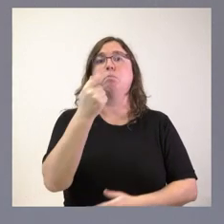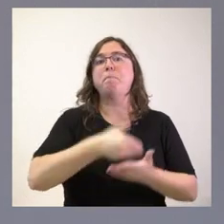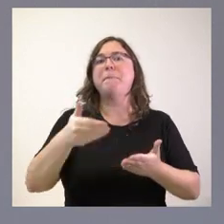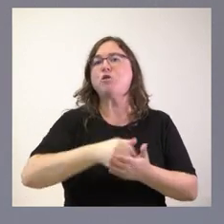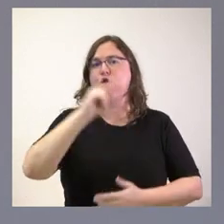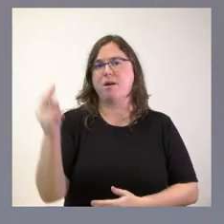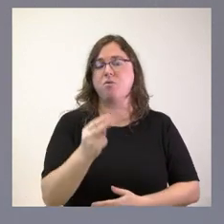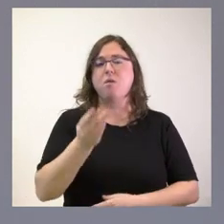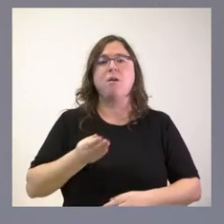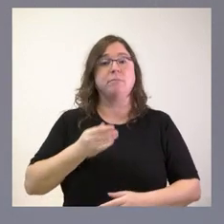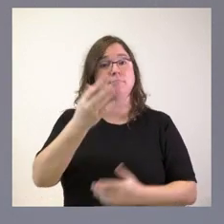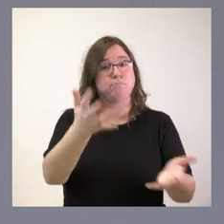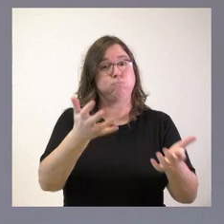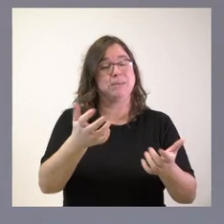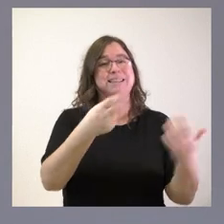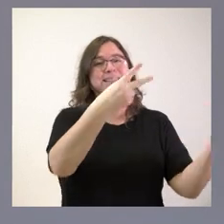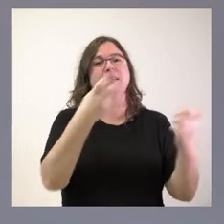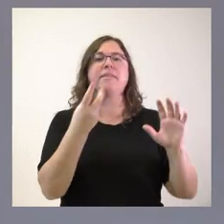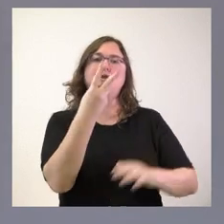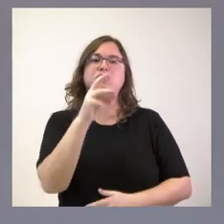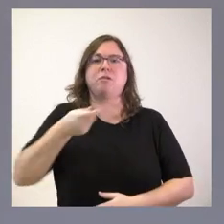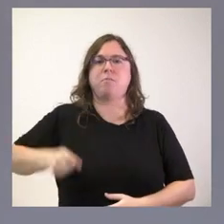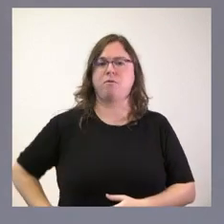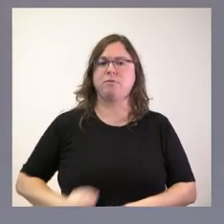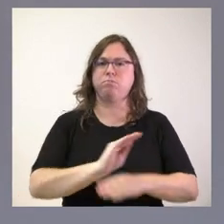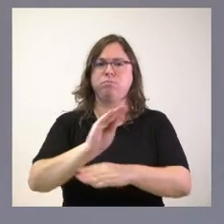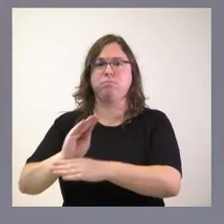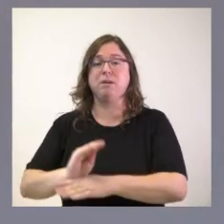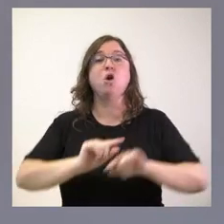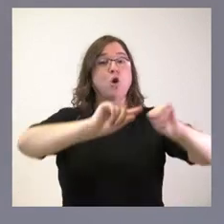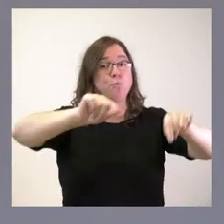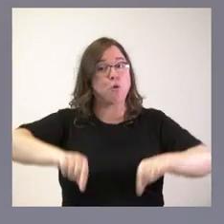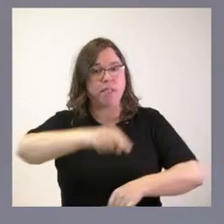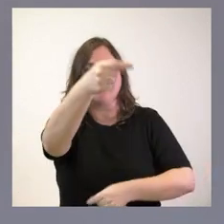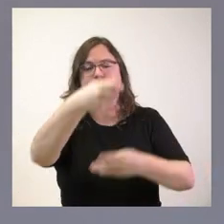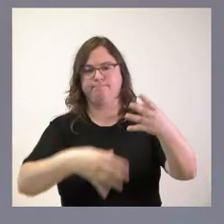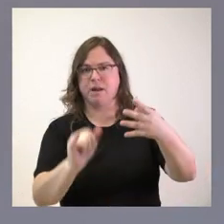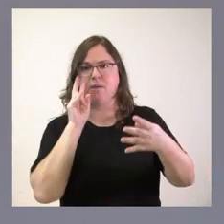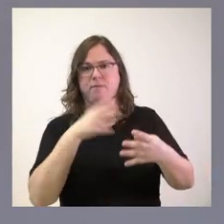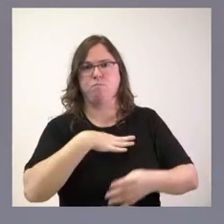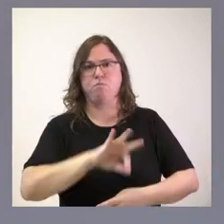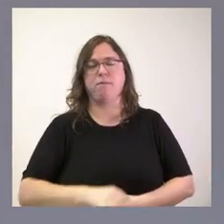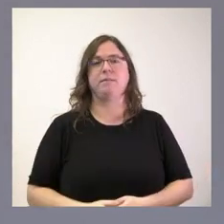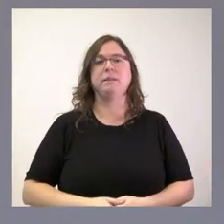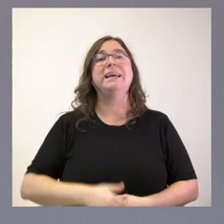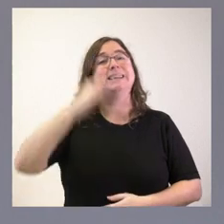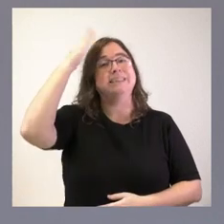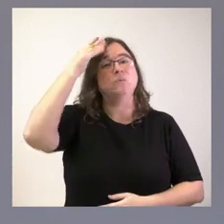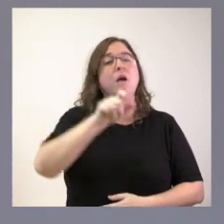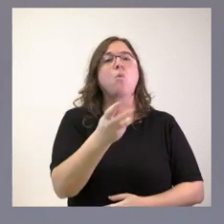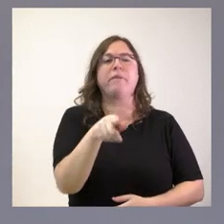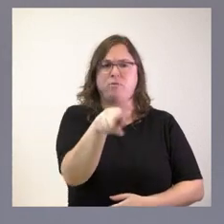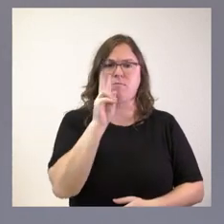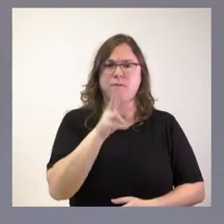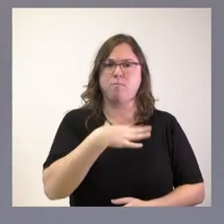a beneficiar a 730 profesionales. La distribución por provincias la tienen ustedes en el documento, el número de titulares y el importe para